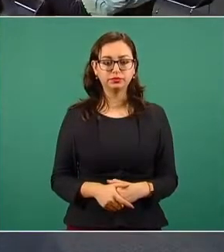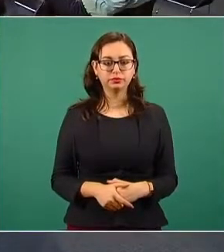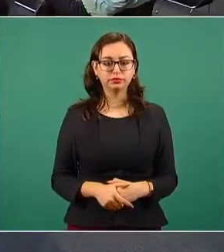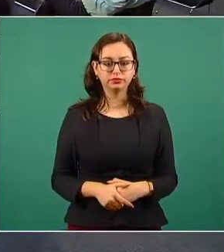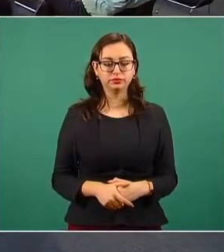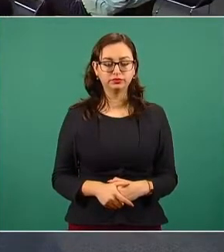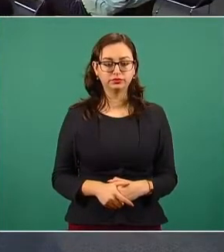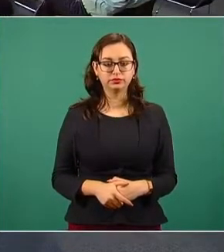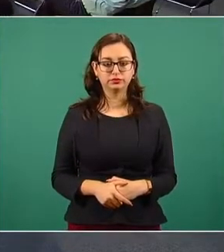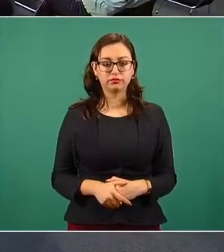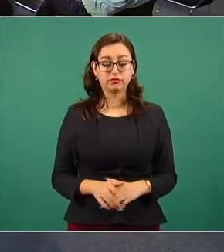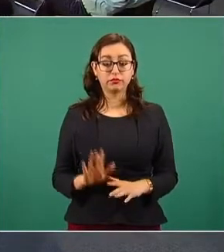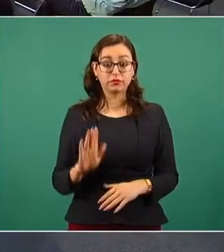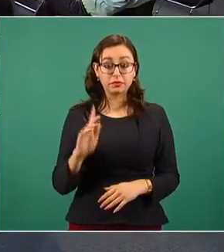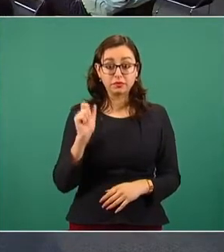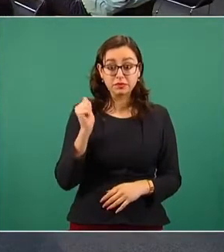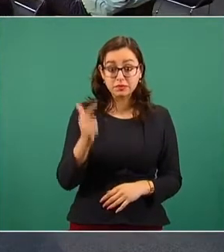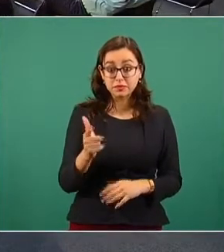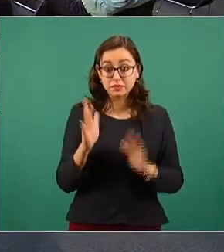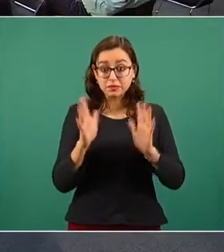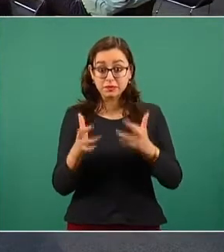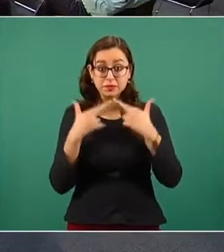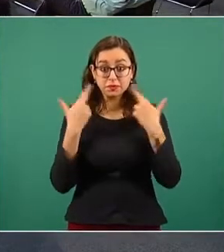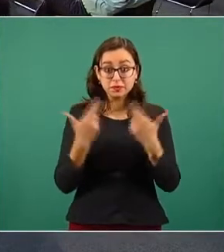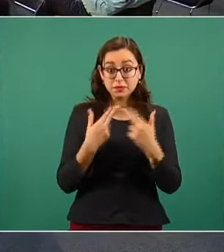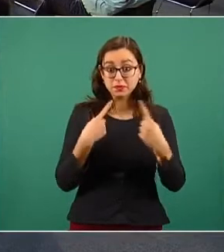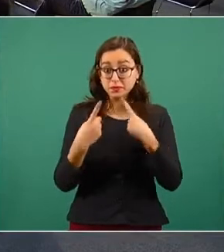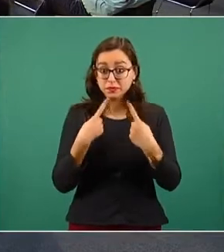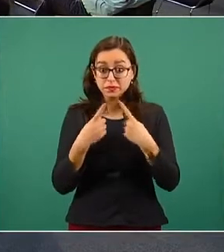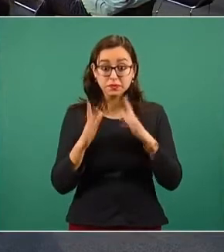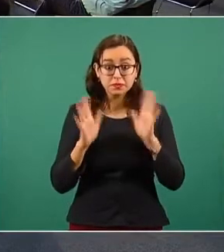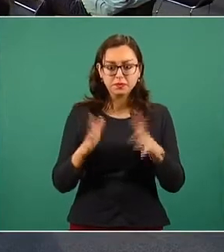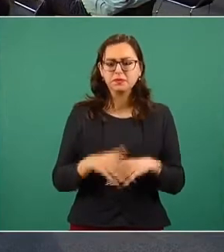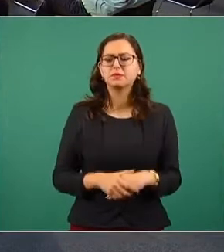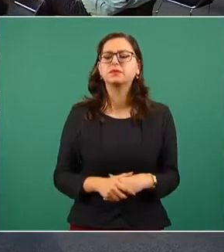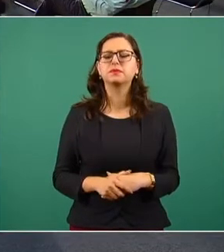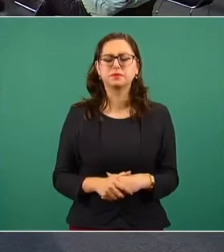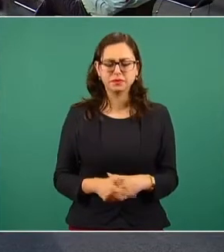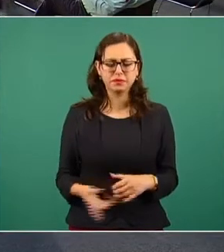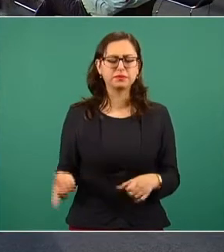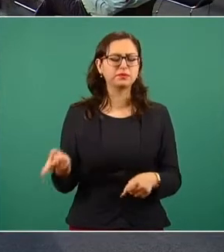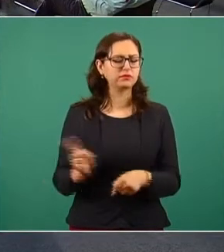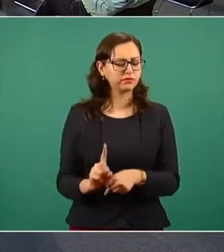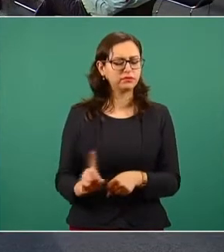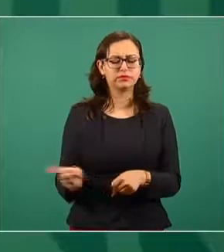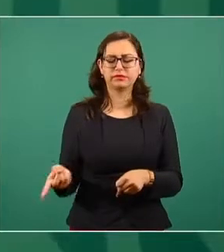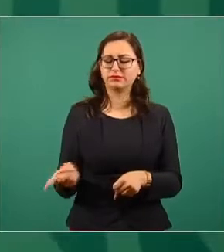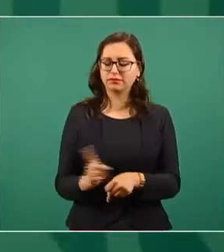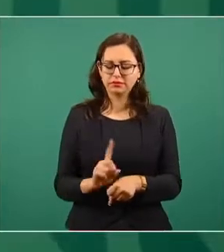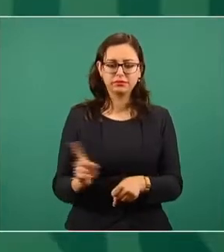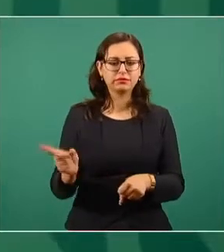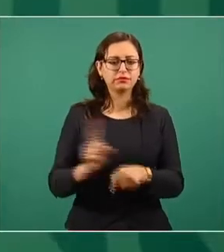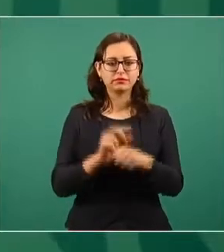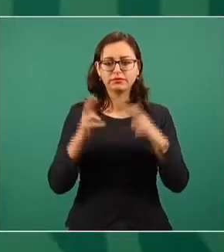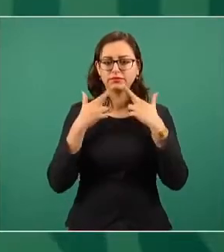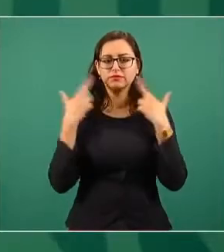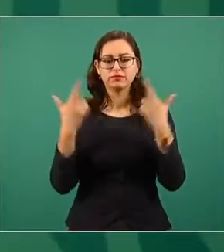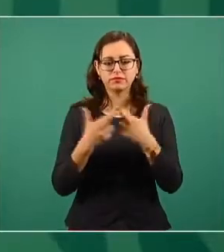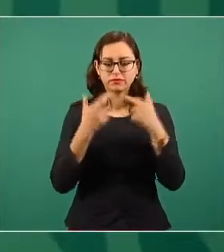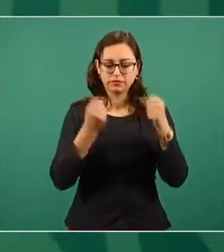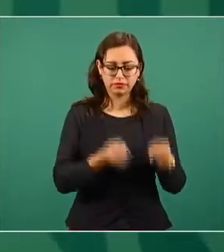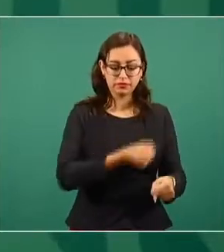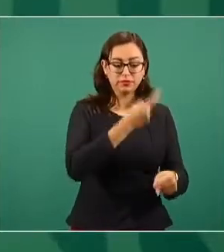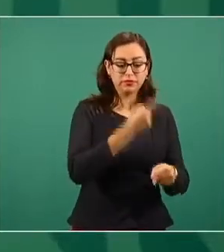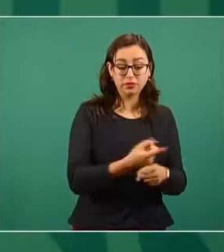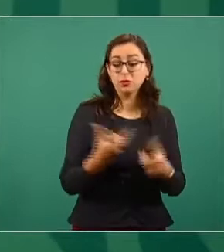No sé si en alguna reunión se ha delineado, se ha dicho. Todos los días en la reunión de seguridad está presente el sector salud,